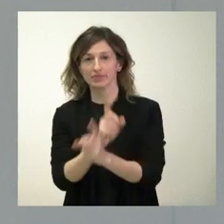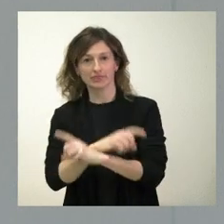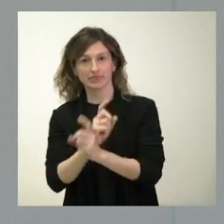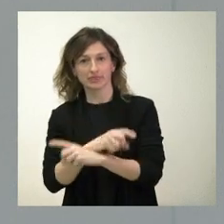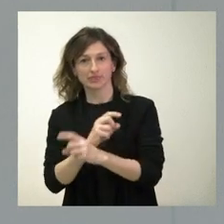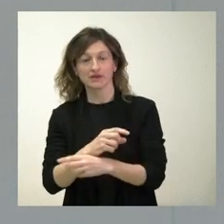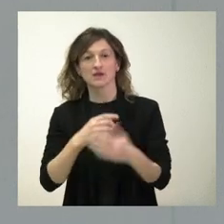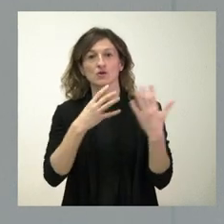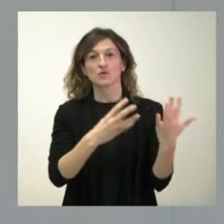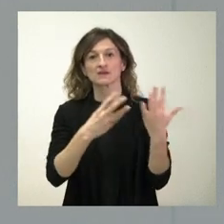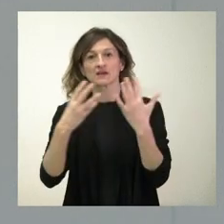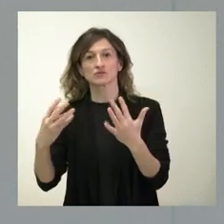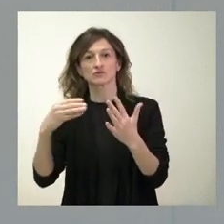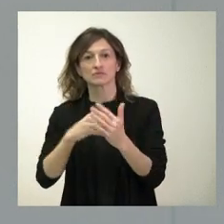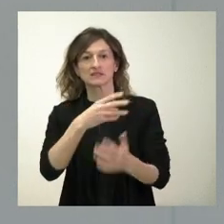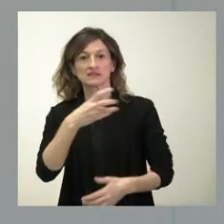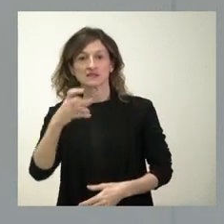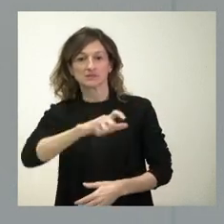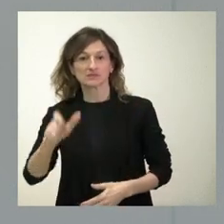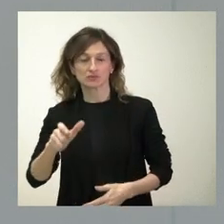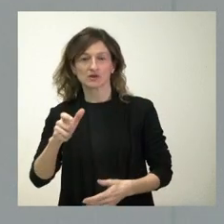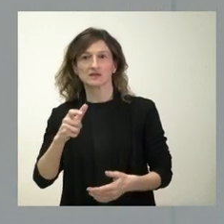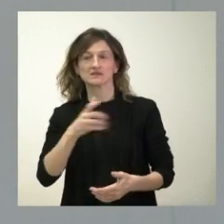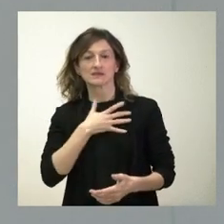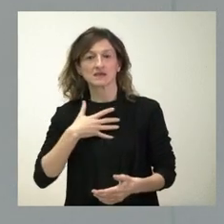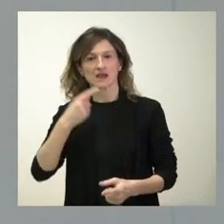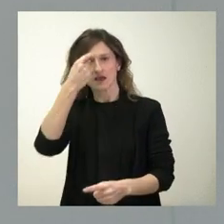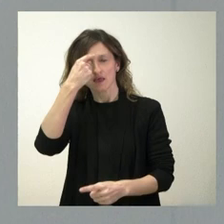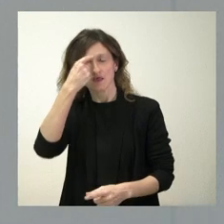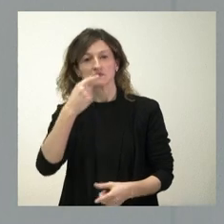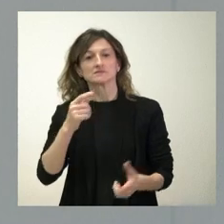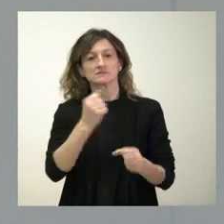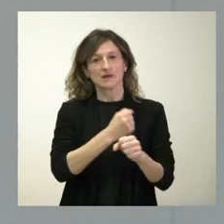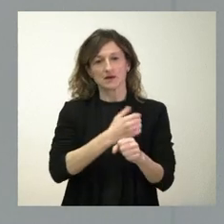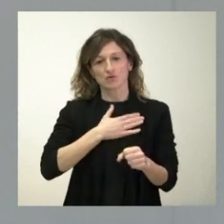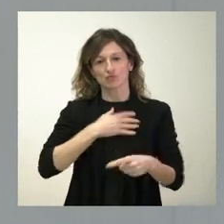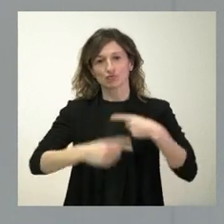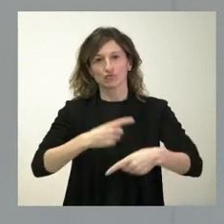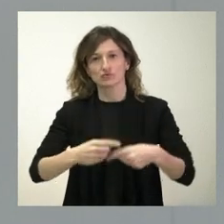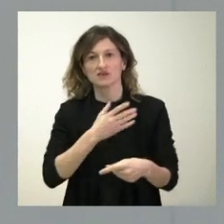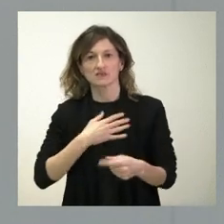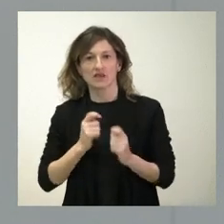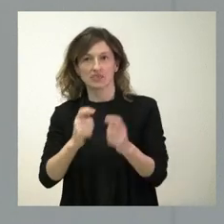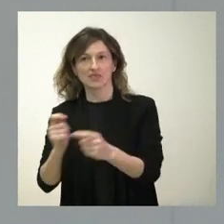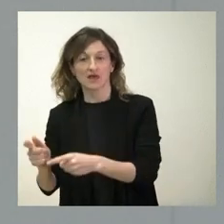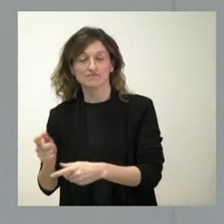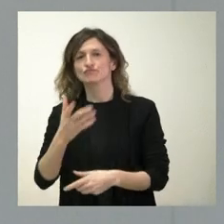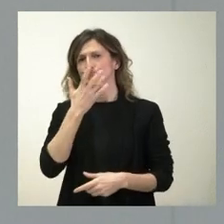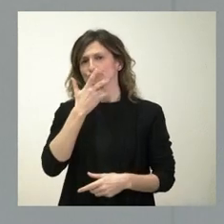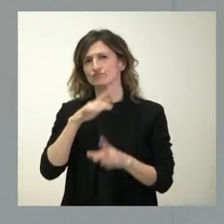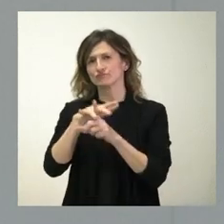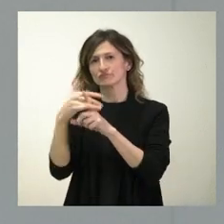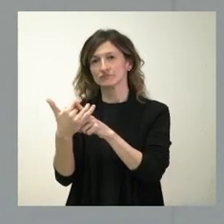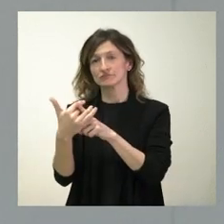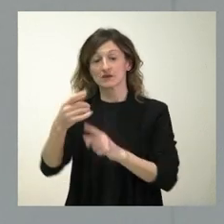98.300 personas que forman parte del trabajo y de la obsesión del Gobierno de Castilla y León todos los días. Somos conocedores que es verdad